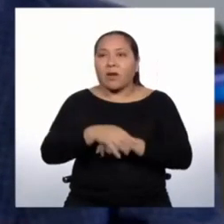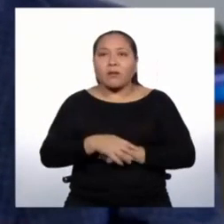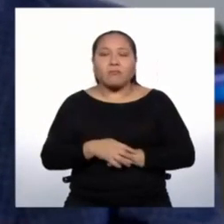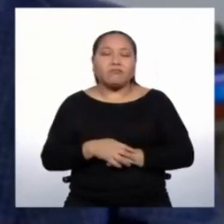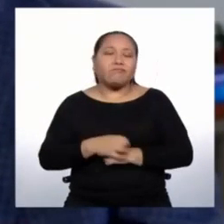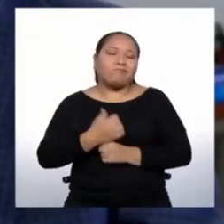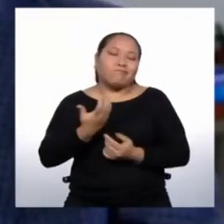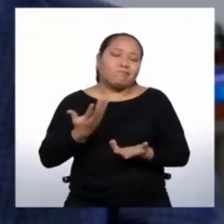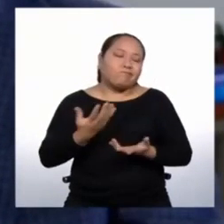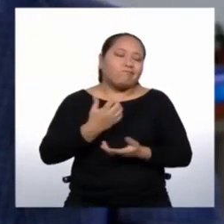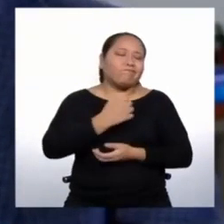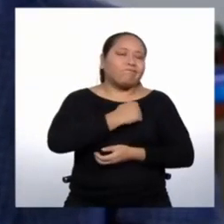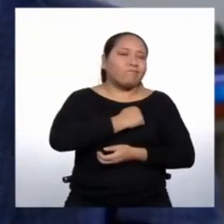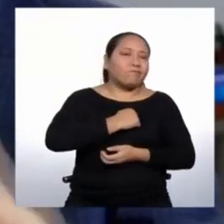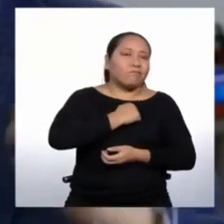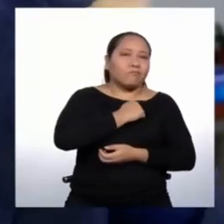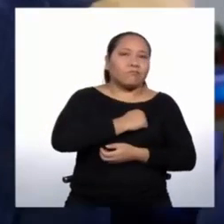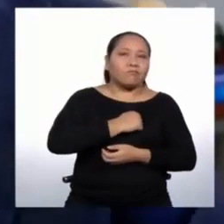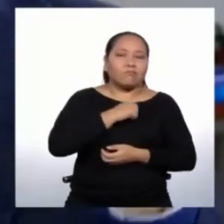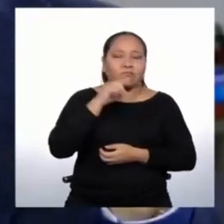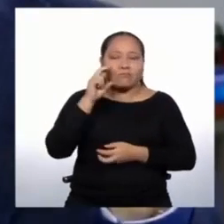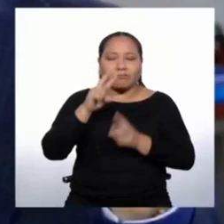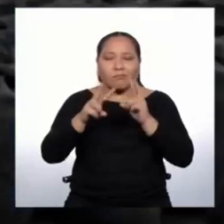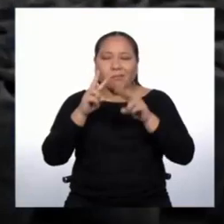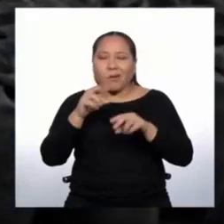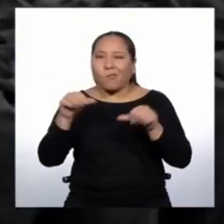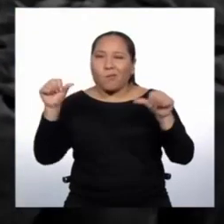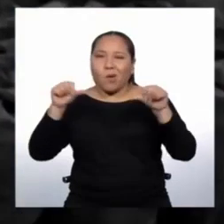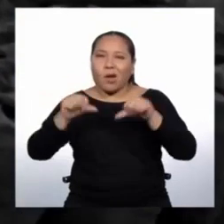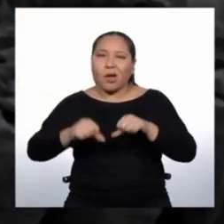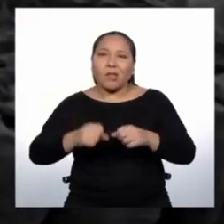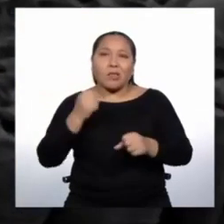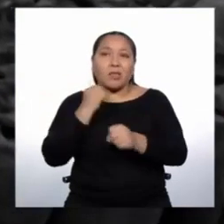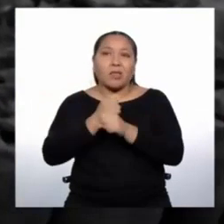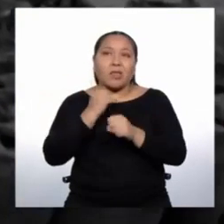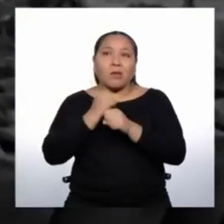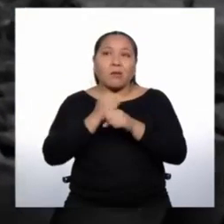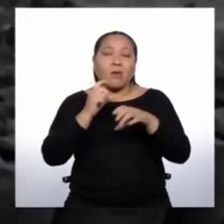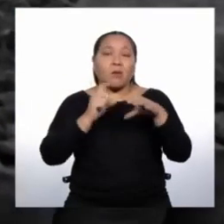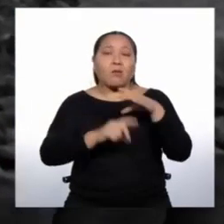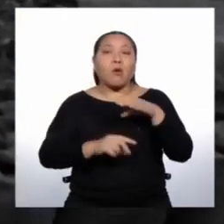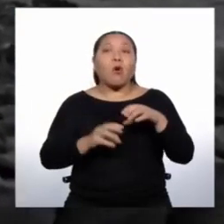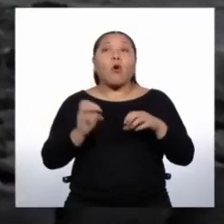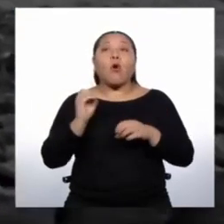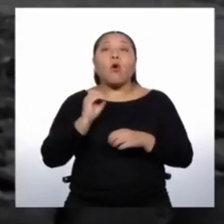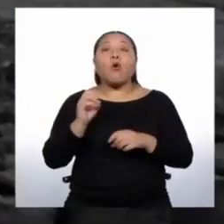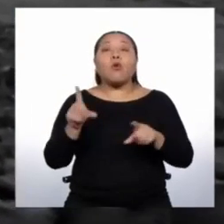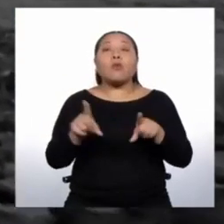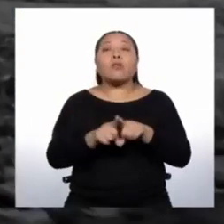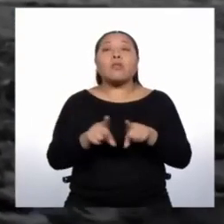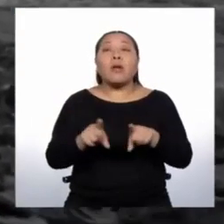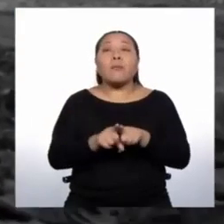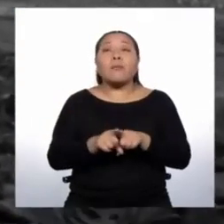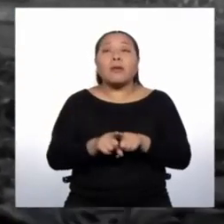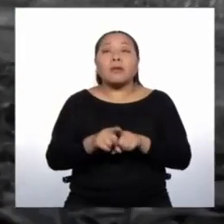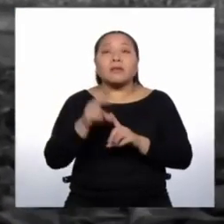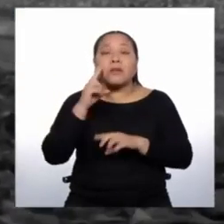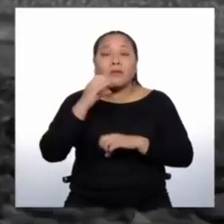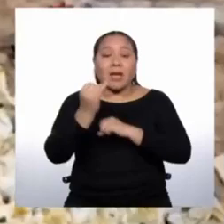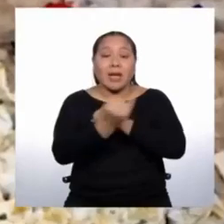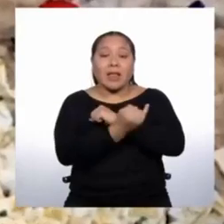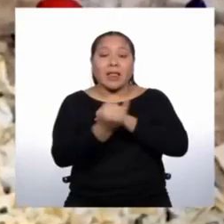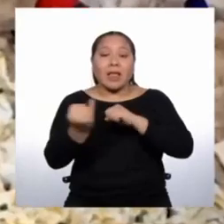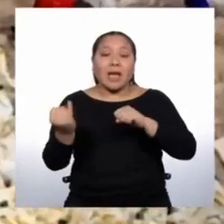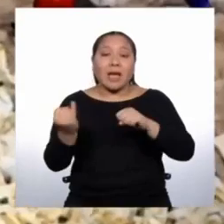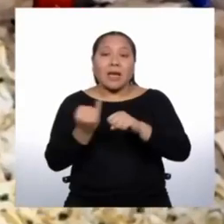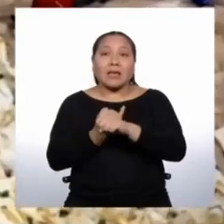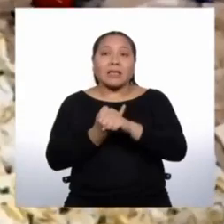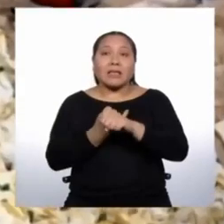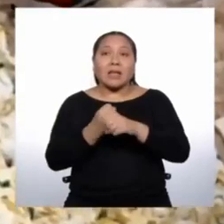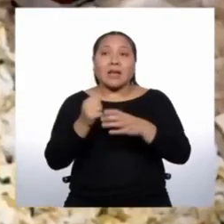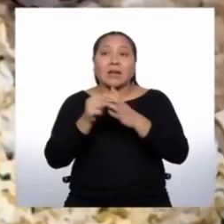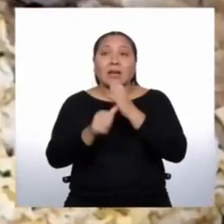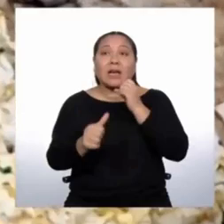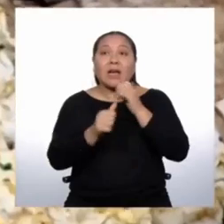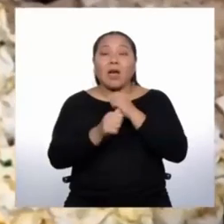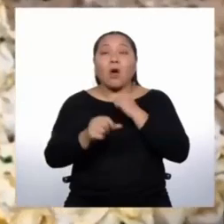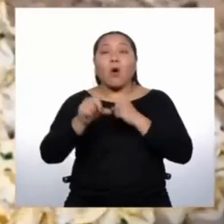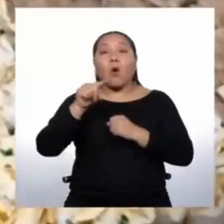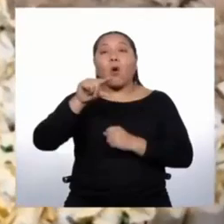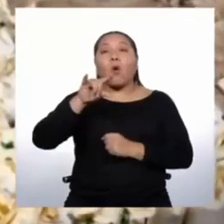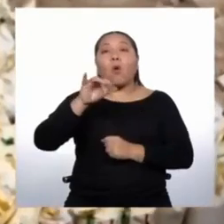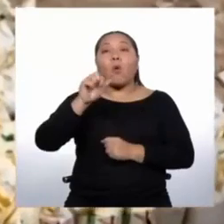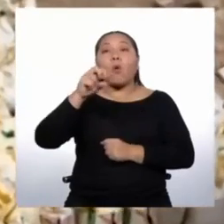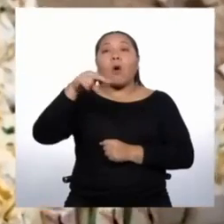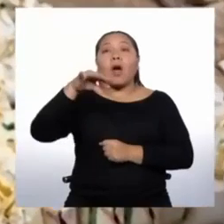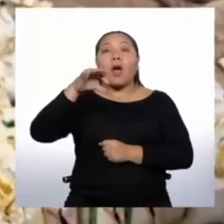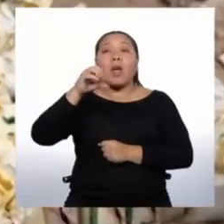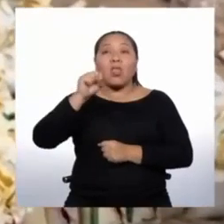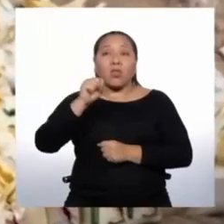deplorables, a guaneros todavía, ¿no?, guano a las islas, se saca acá en las islas de